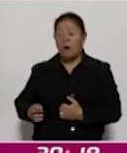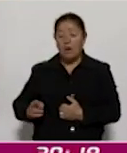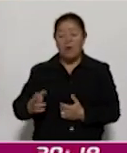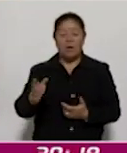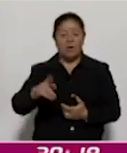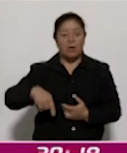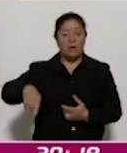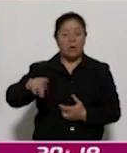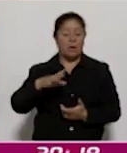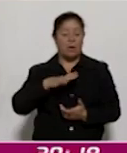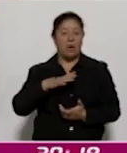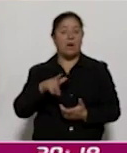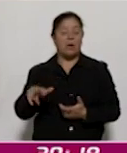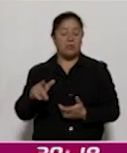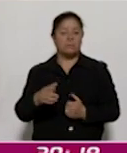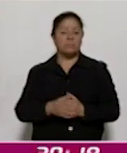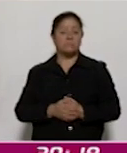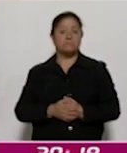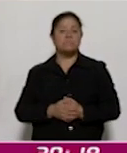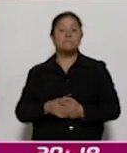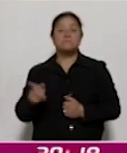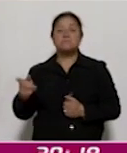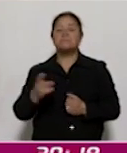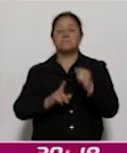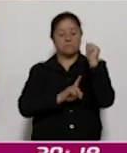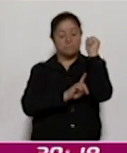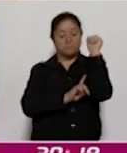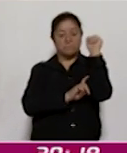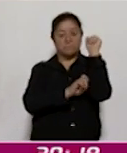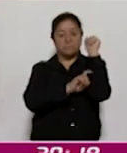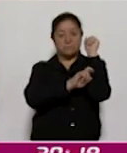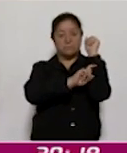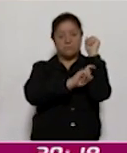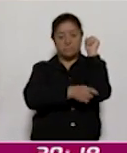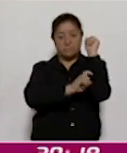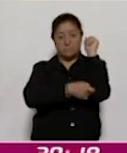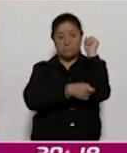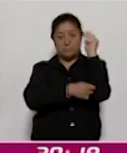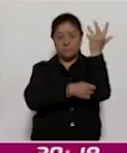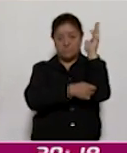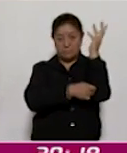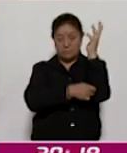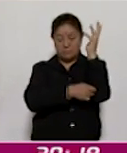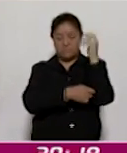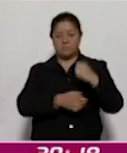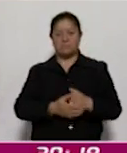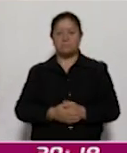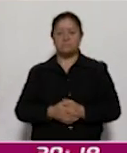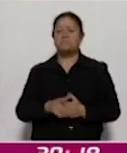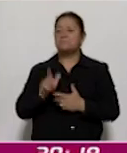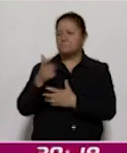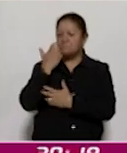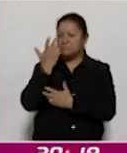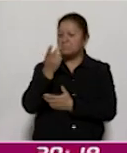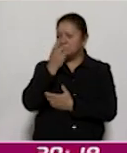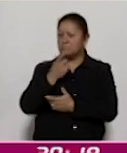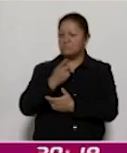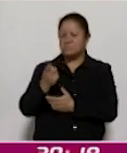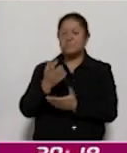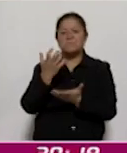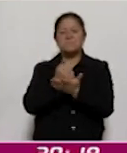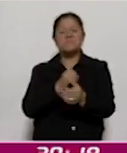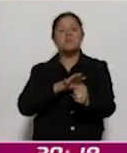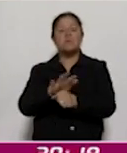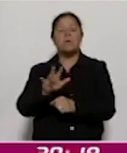que se ha emprendido contra el gusano descortezador. Pero si bien, gusta usted, empezamos por cuáles han sido los